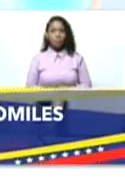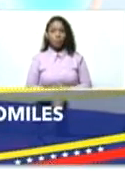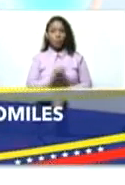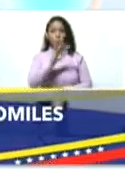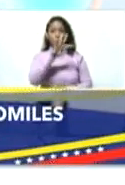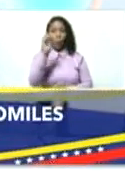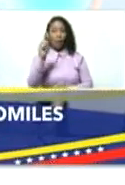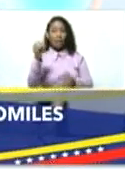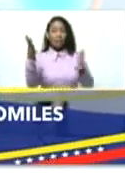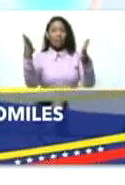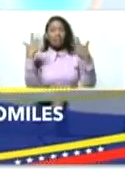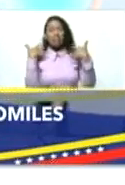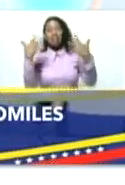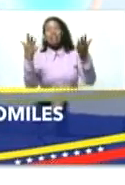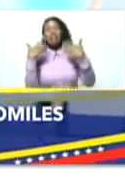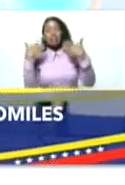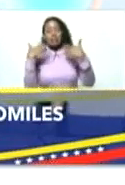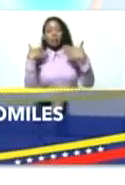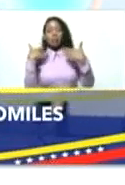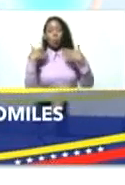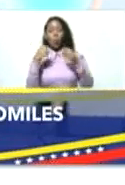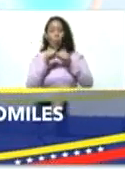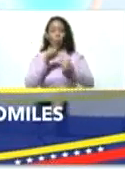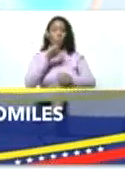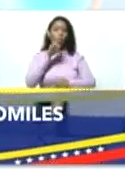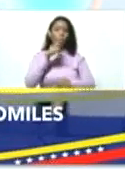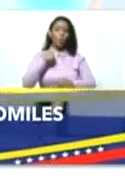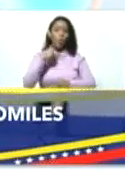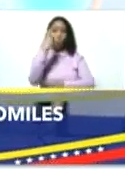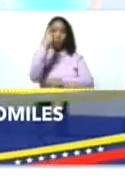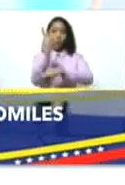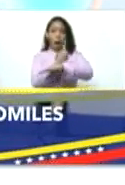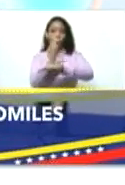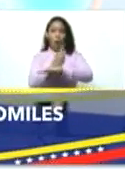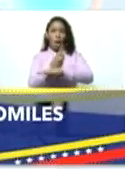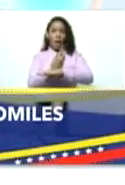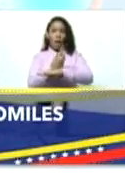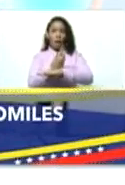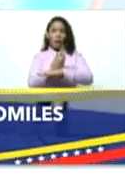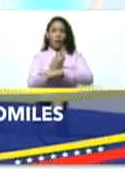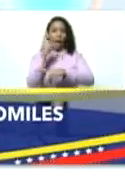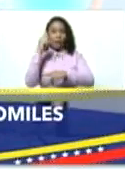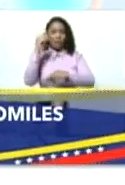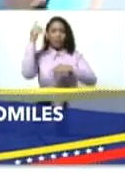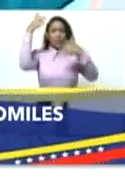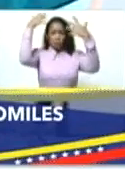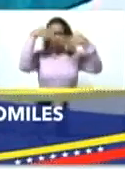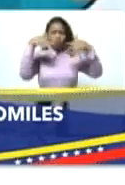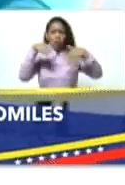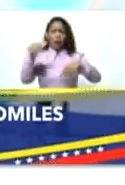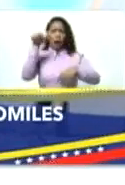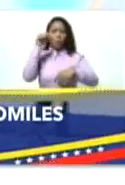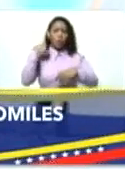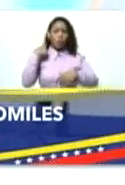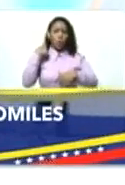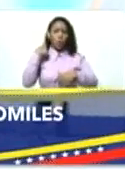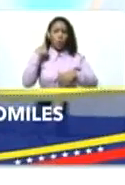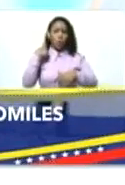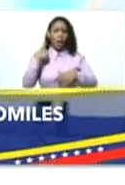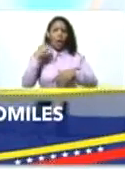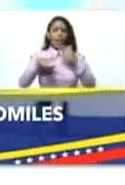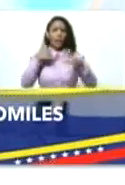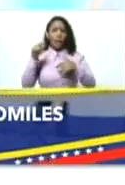40 grados nos pegó en el acto y yo hablé como una hora, caía el agua y después me vine para el acto de la avenida Bolívar.